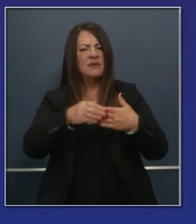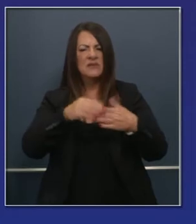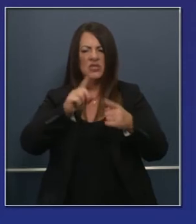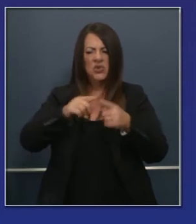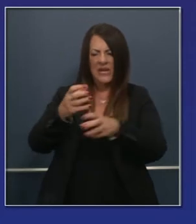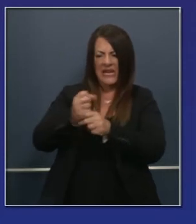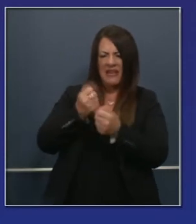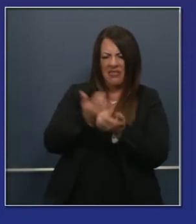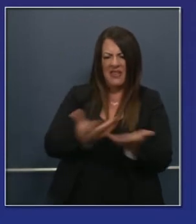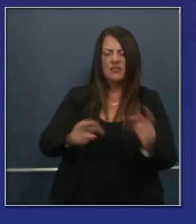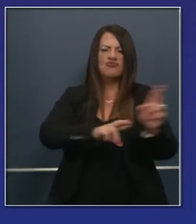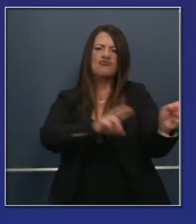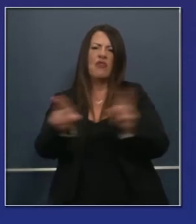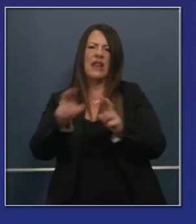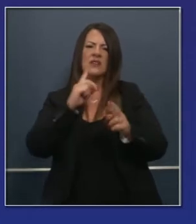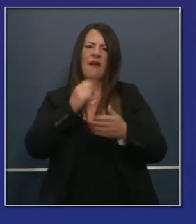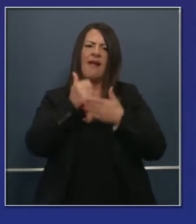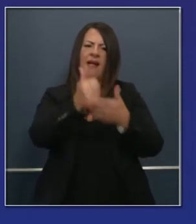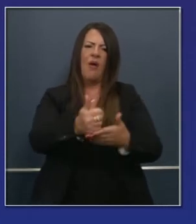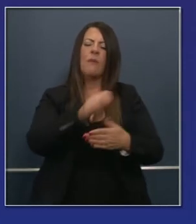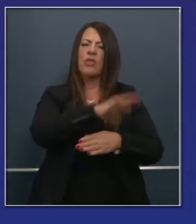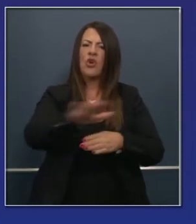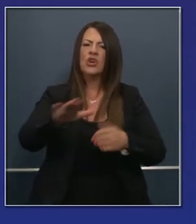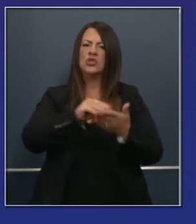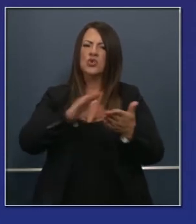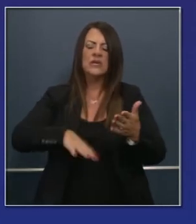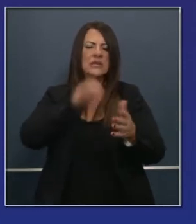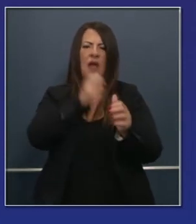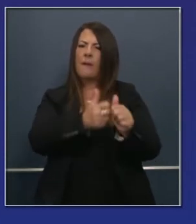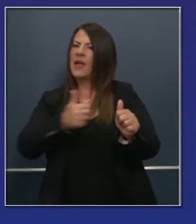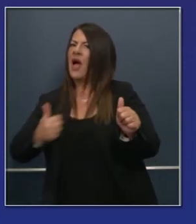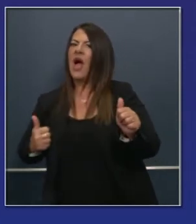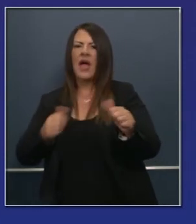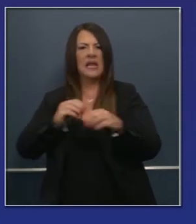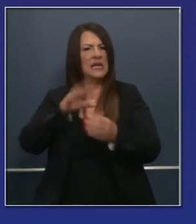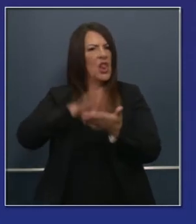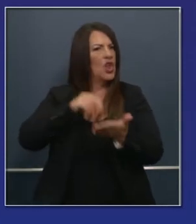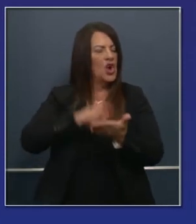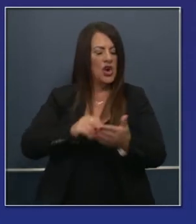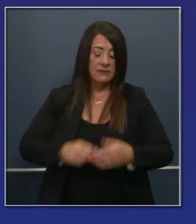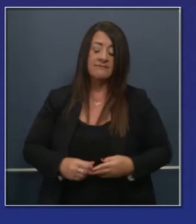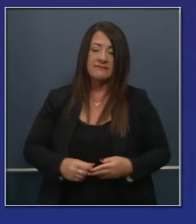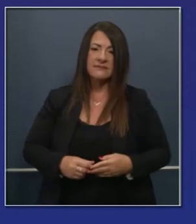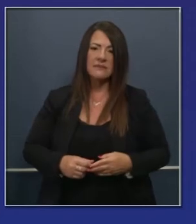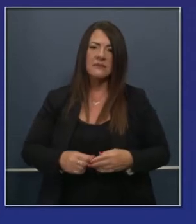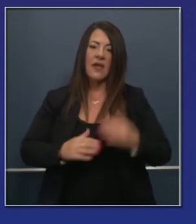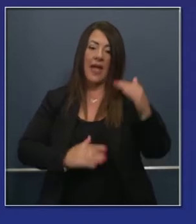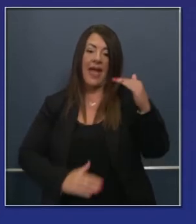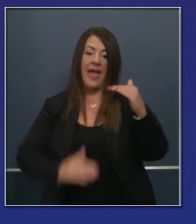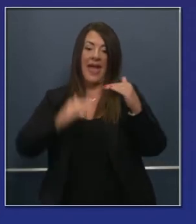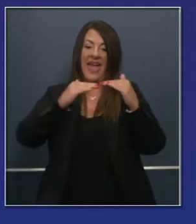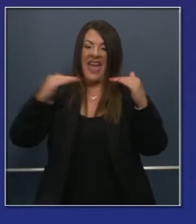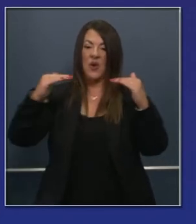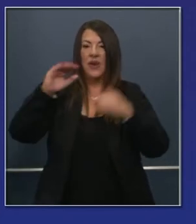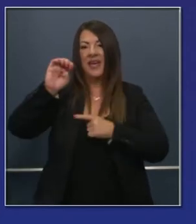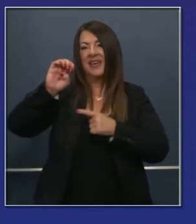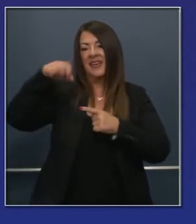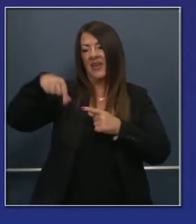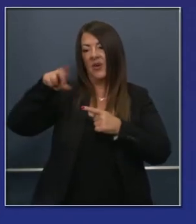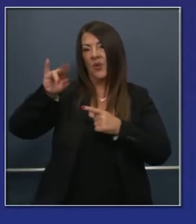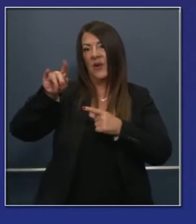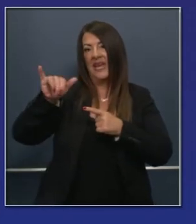de las asignaciones que han recibido cada uno de estos distritos escolares. Para que sepan qué estamos haciendo, lo importante aquí es la igualdad,